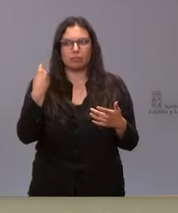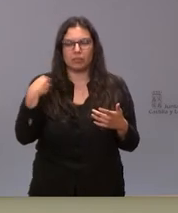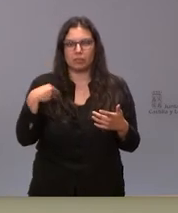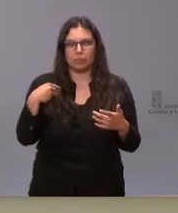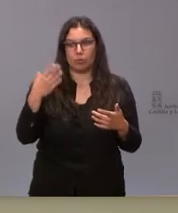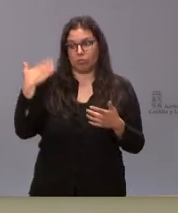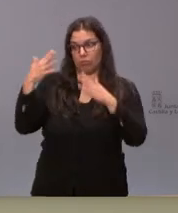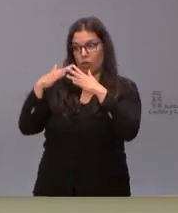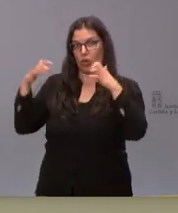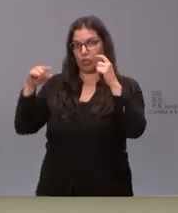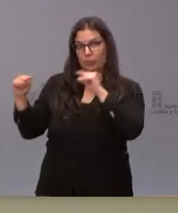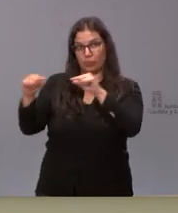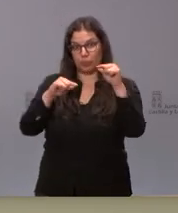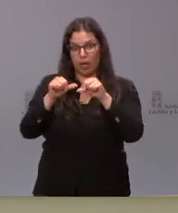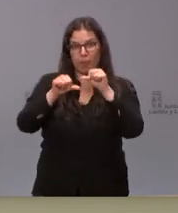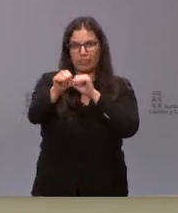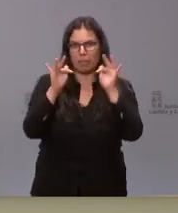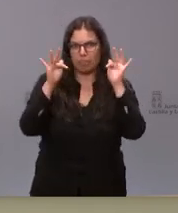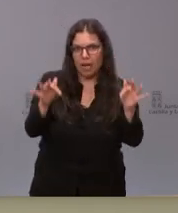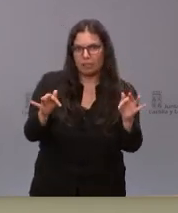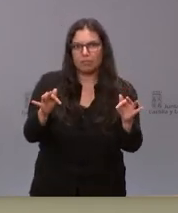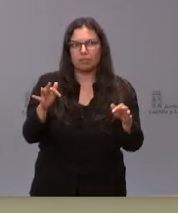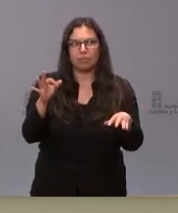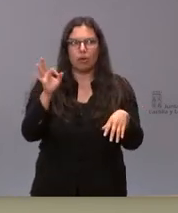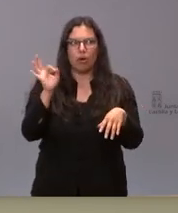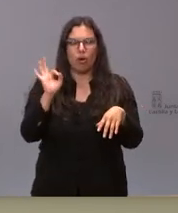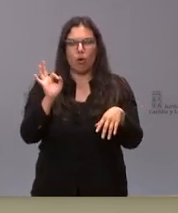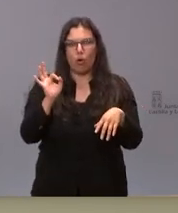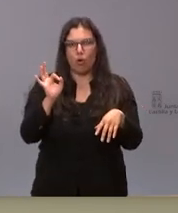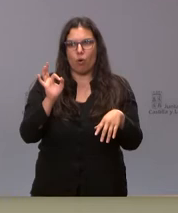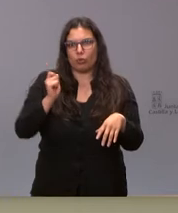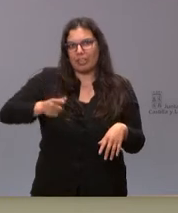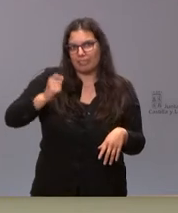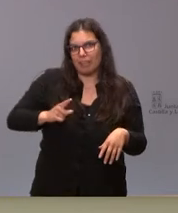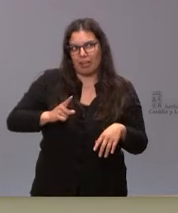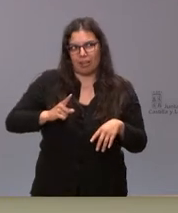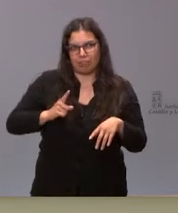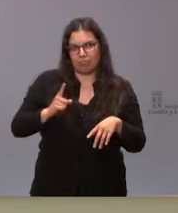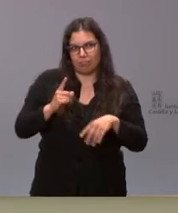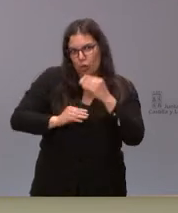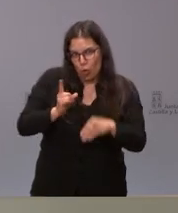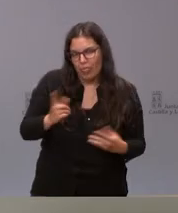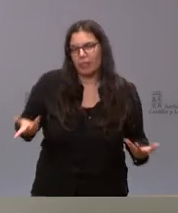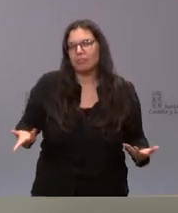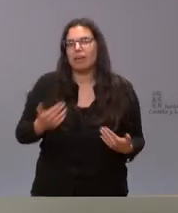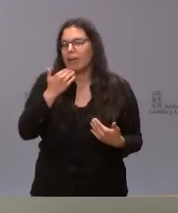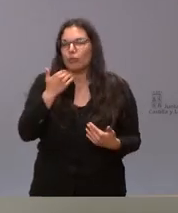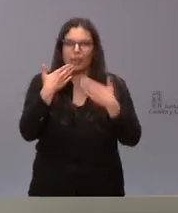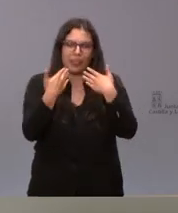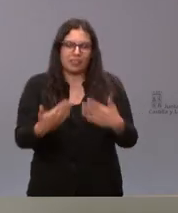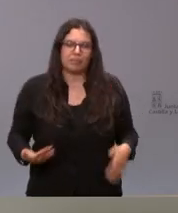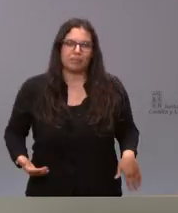en este pleno no se va a volver a repetir o no se va a producir de manera continuada Gracias Bueno